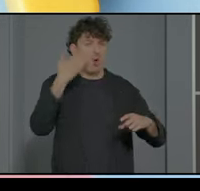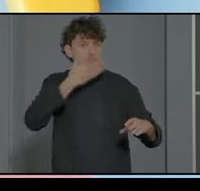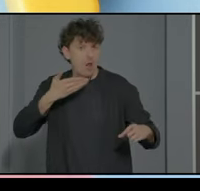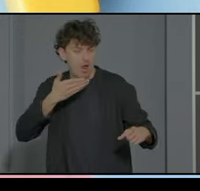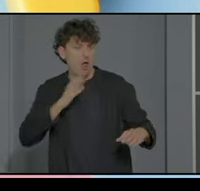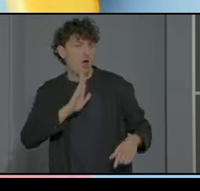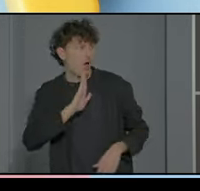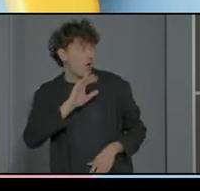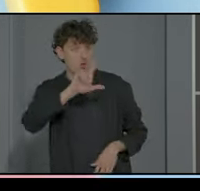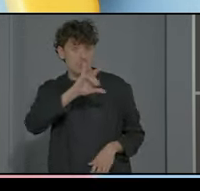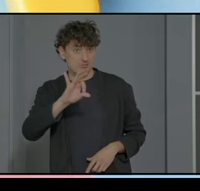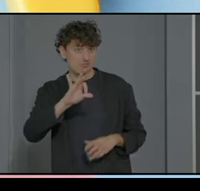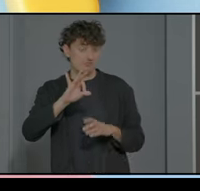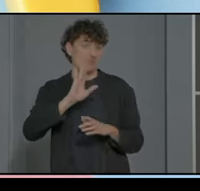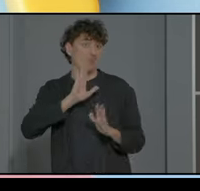decía por ejemplo antes Luis